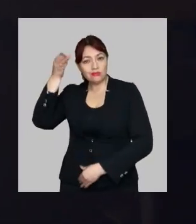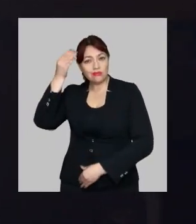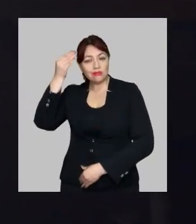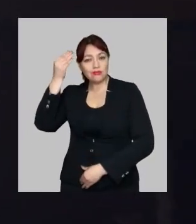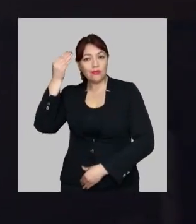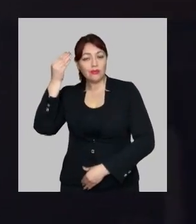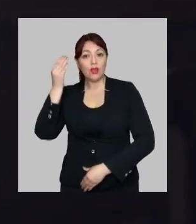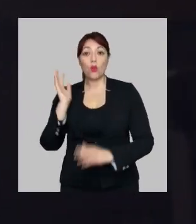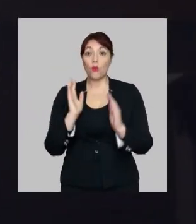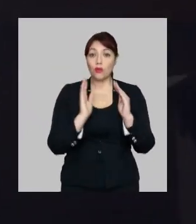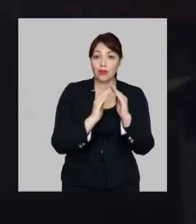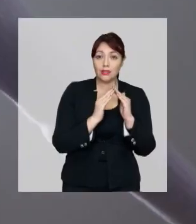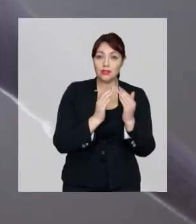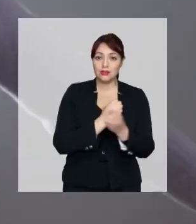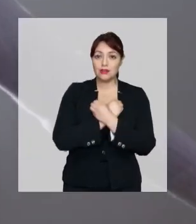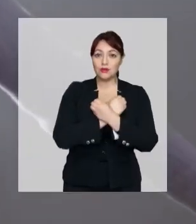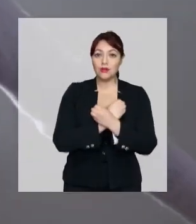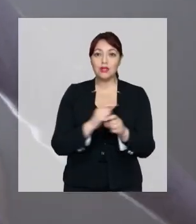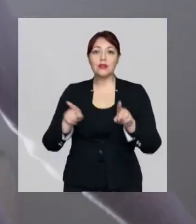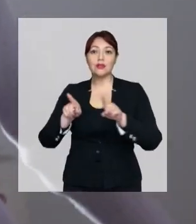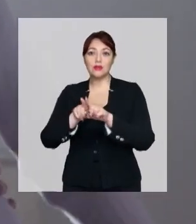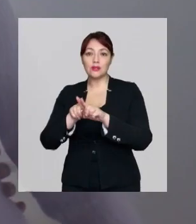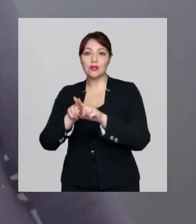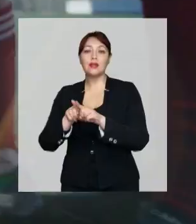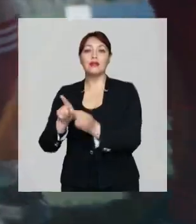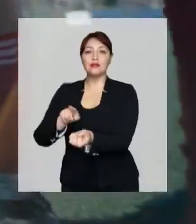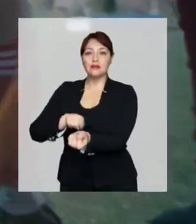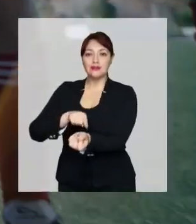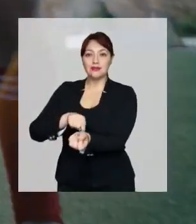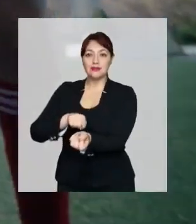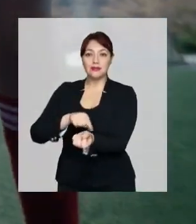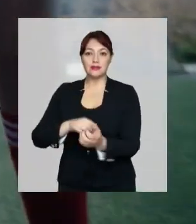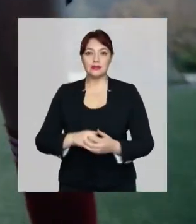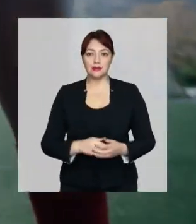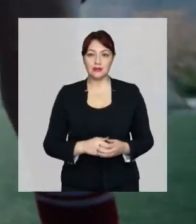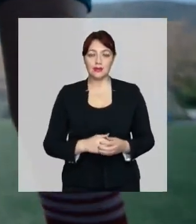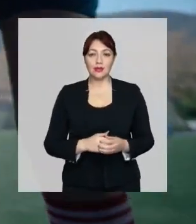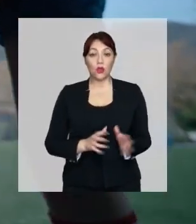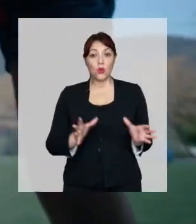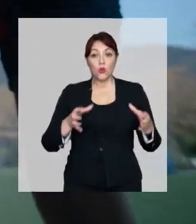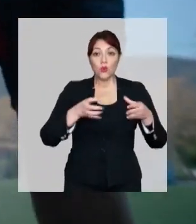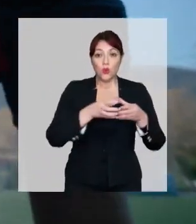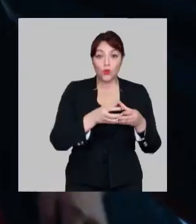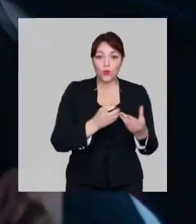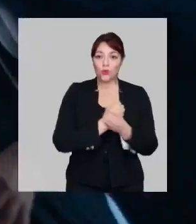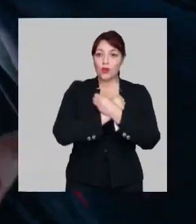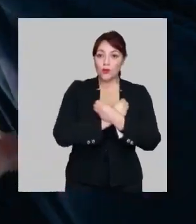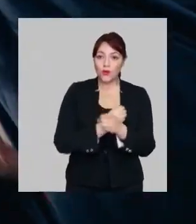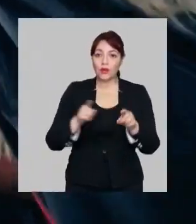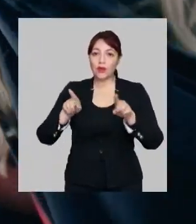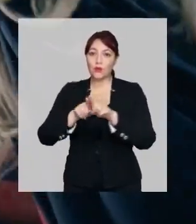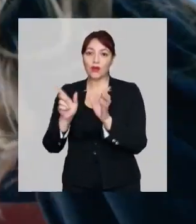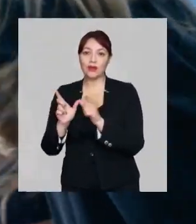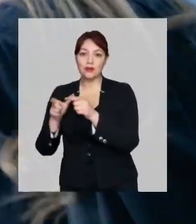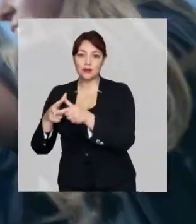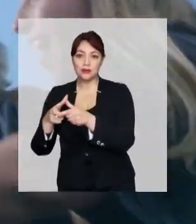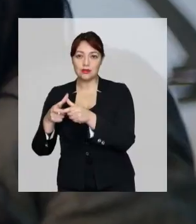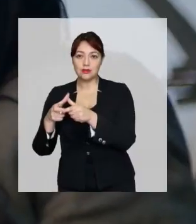Un techo con amor es hogar. Un grupo con amor es equipo.